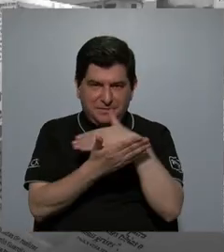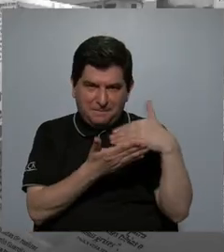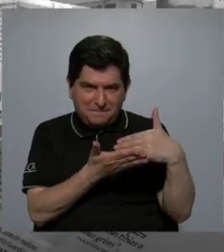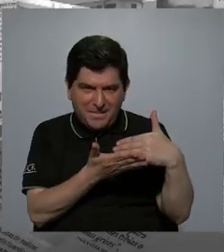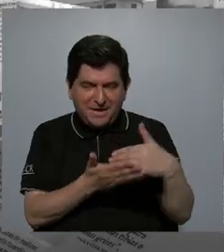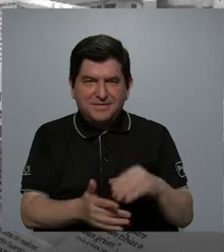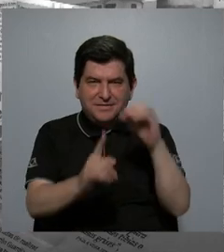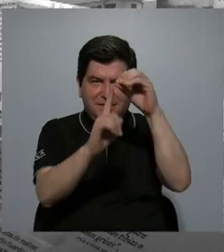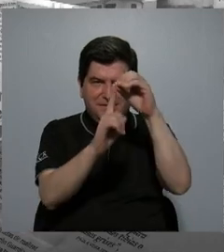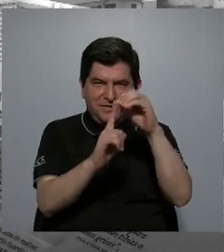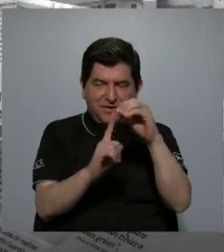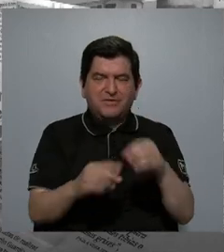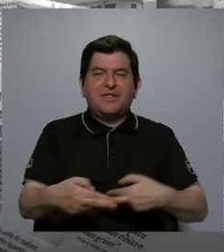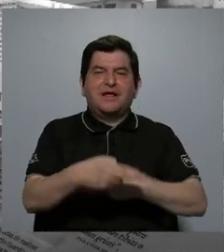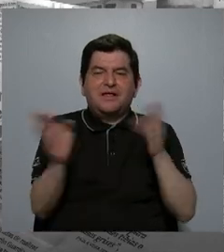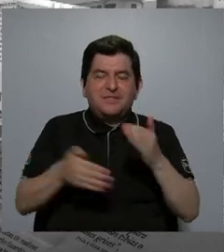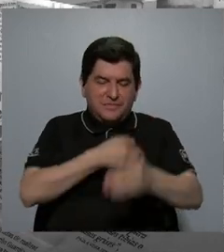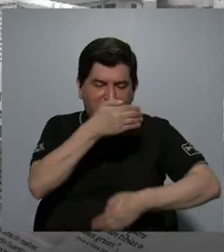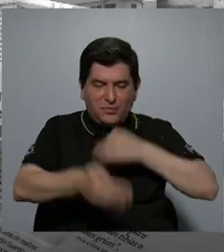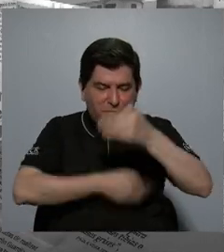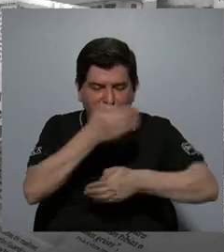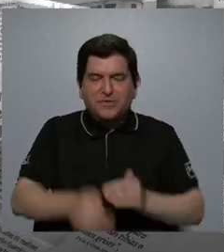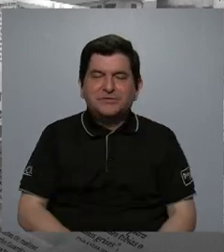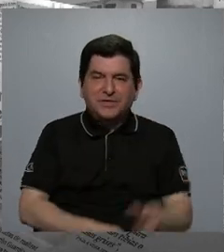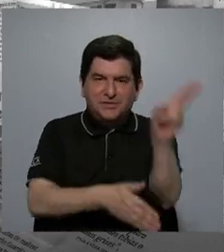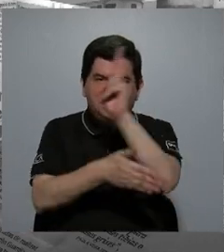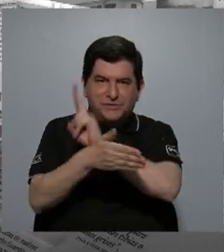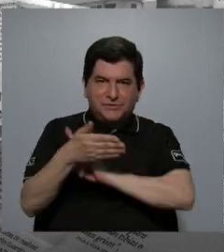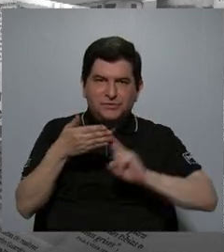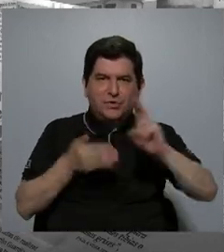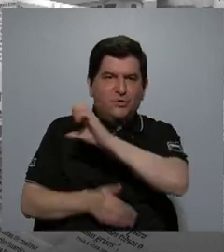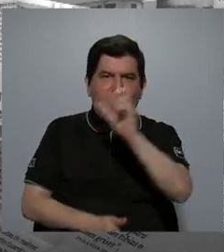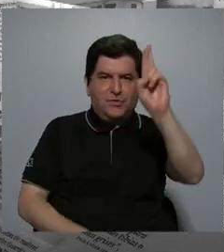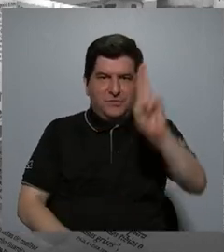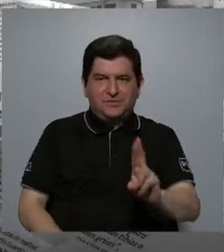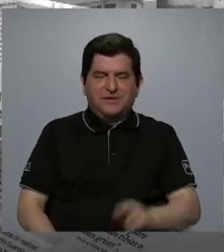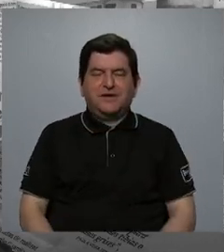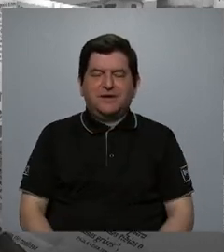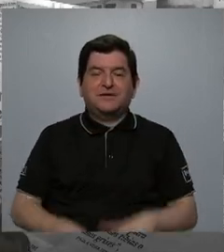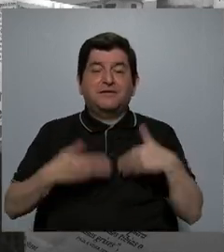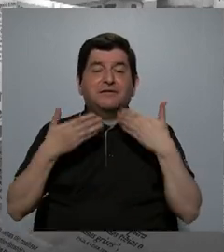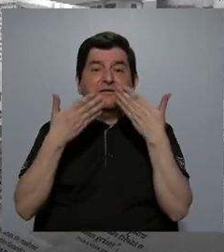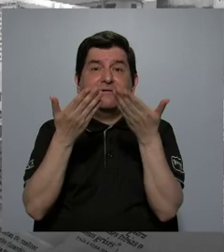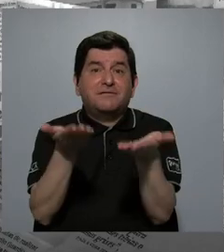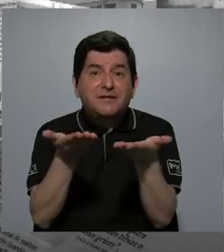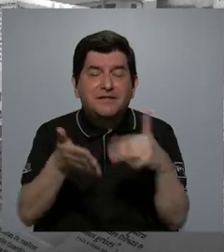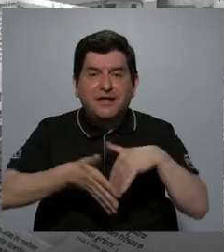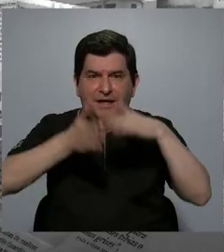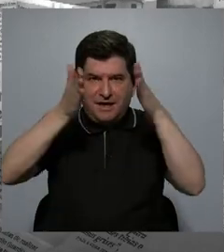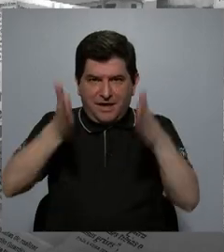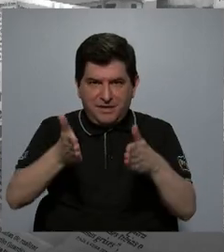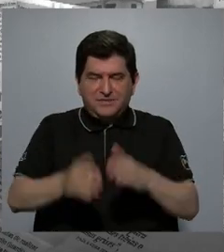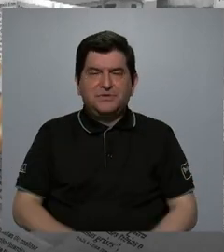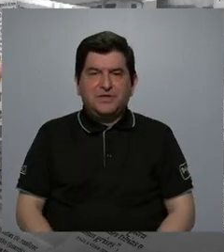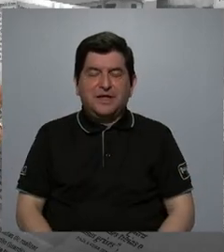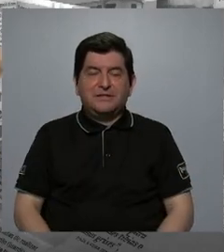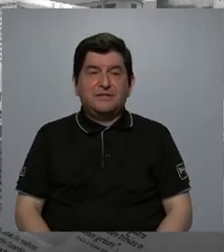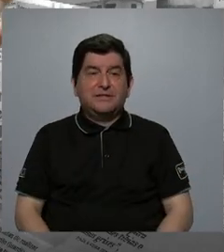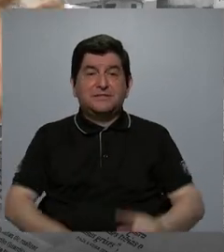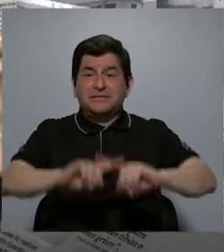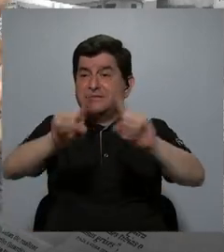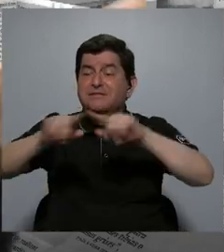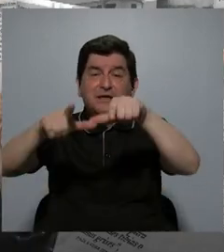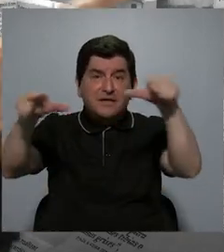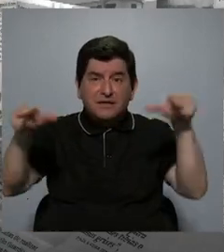de los objetivos de la regionalización de la Universidad de Costa Rica, en donde se le está brindando a estudiantes de ese lugar